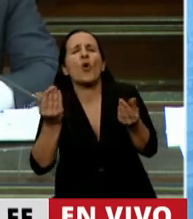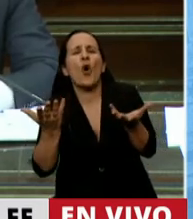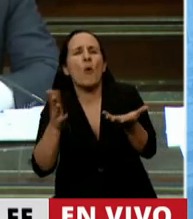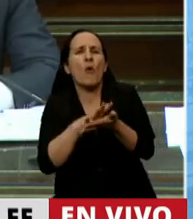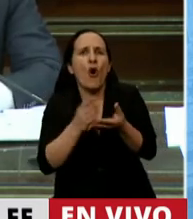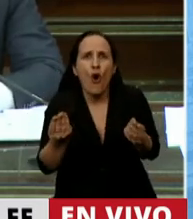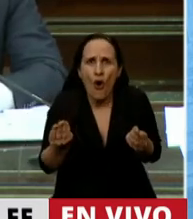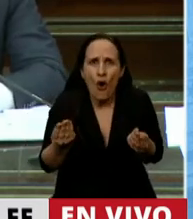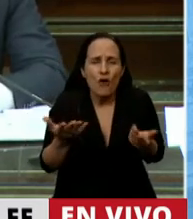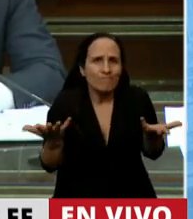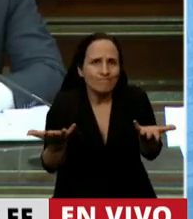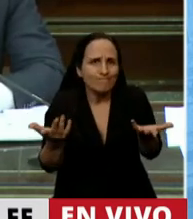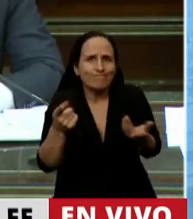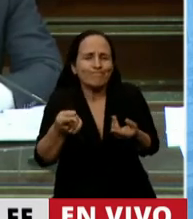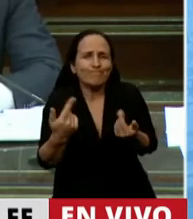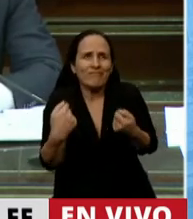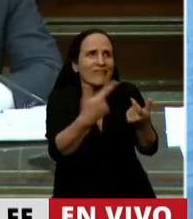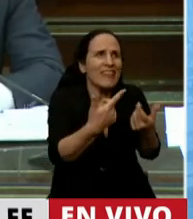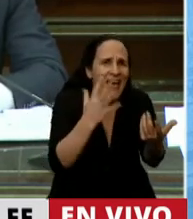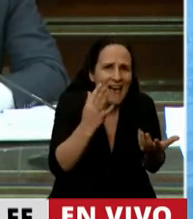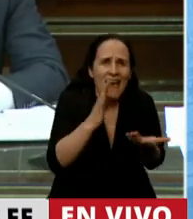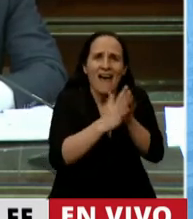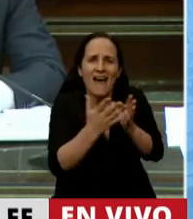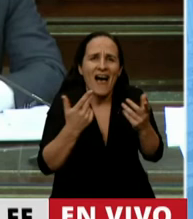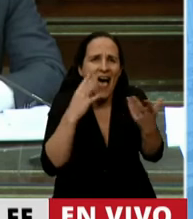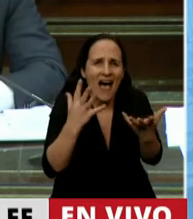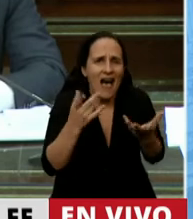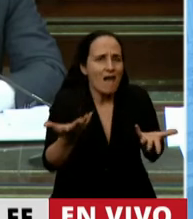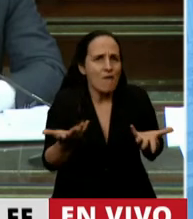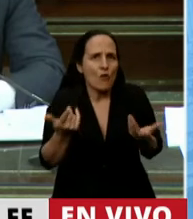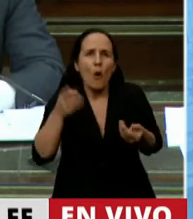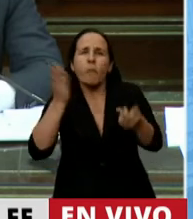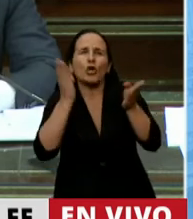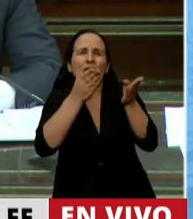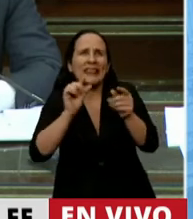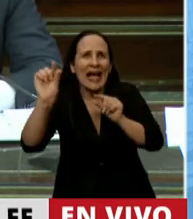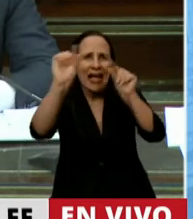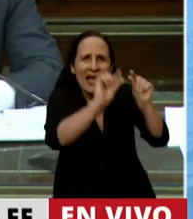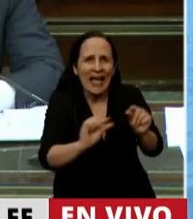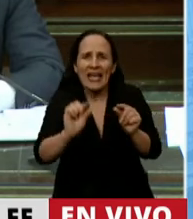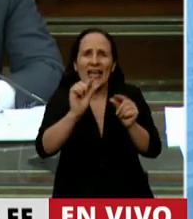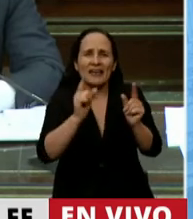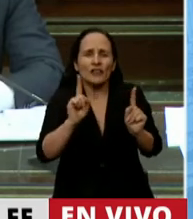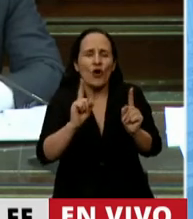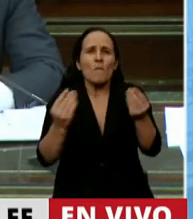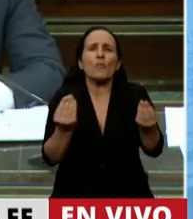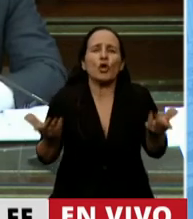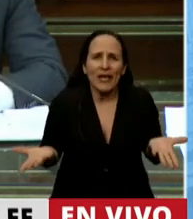aumentar las compensaciones, por qué no están viniendo en la proporción que corresponde, etc.